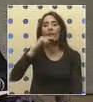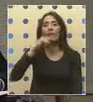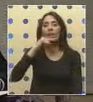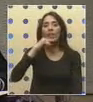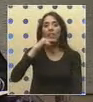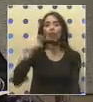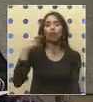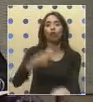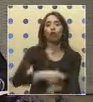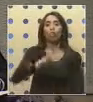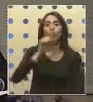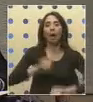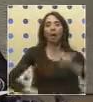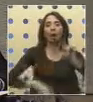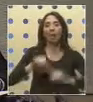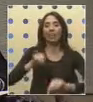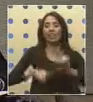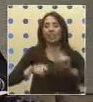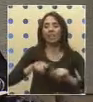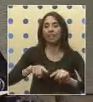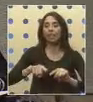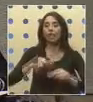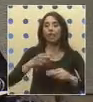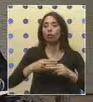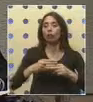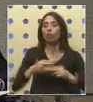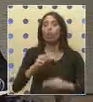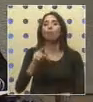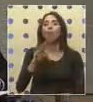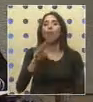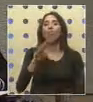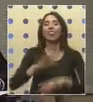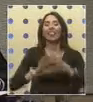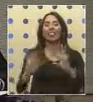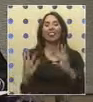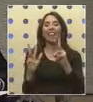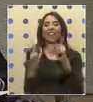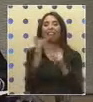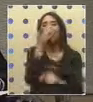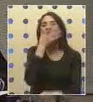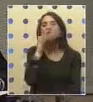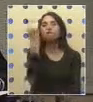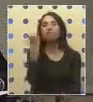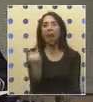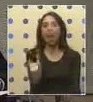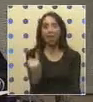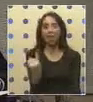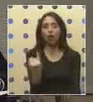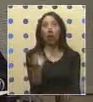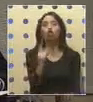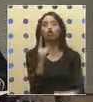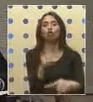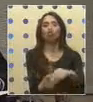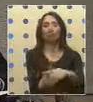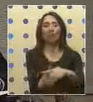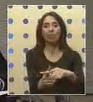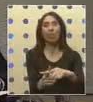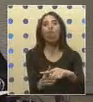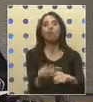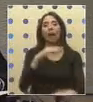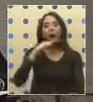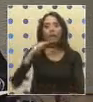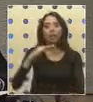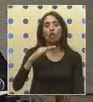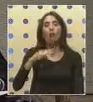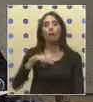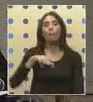adquirir los terrenos ubicados en la zona conocida como Temas del Flaco de la Sociedad Comercial Agrícola Las Mulas S.A. en el año